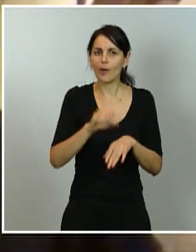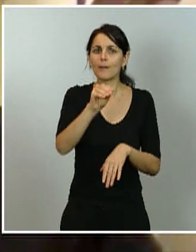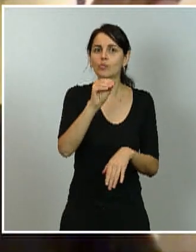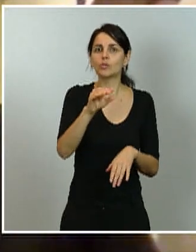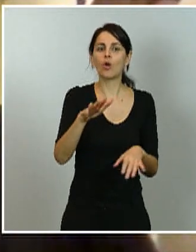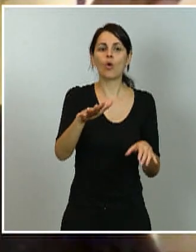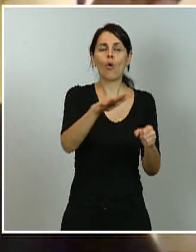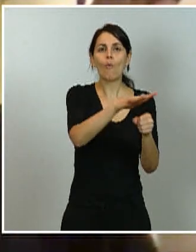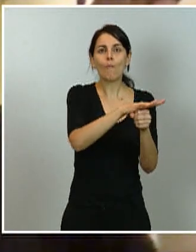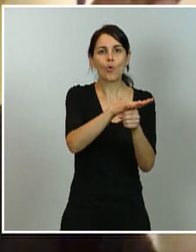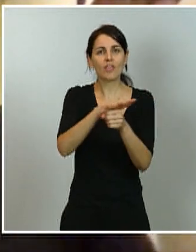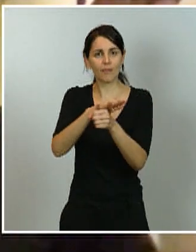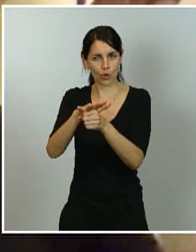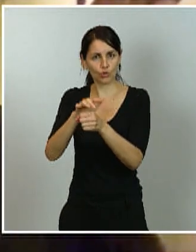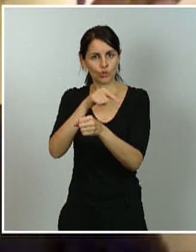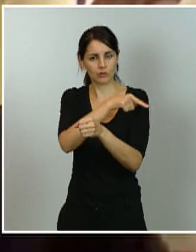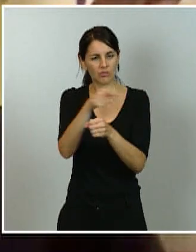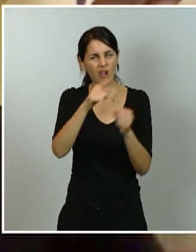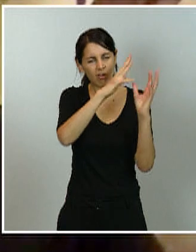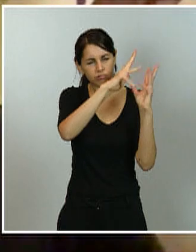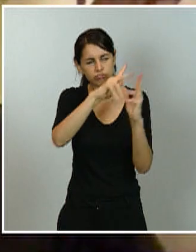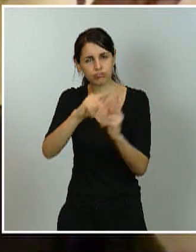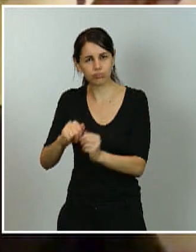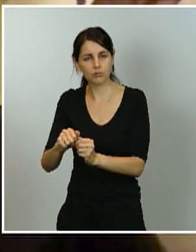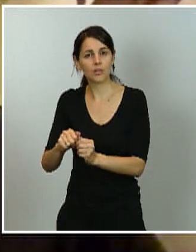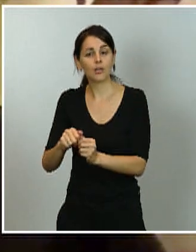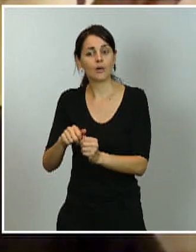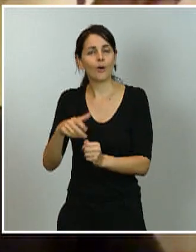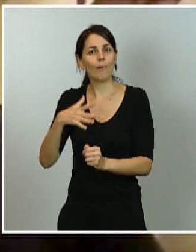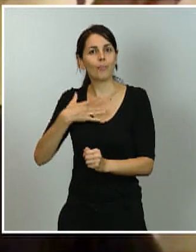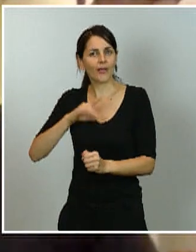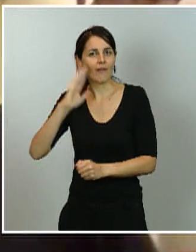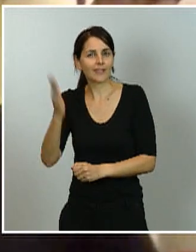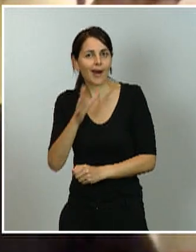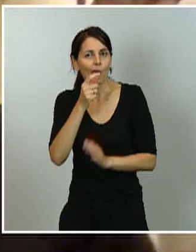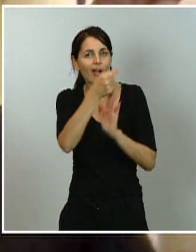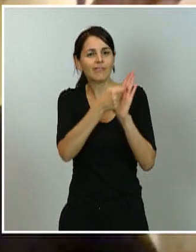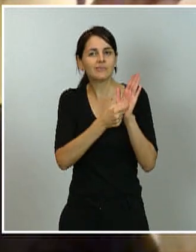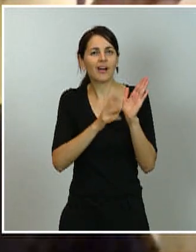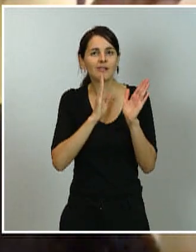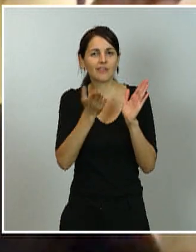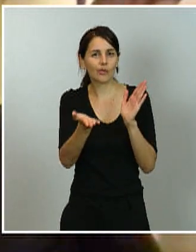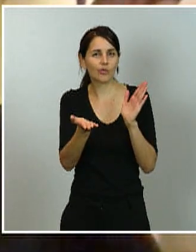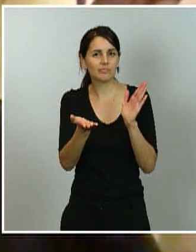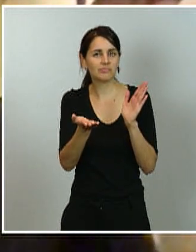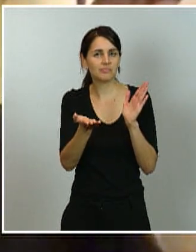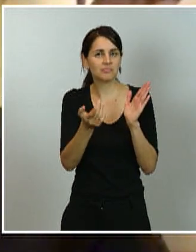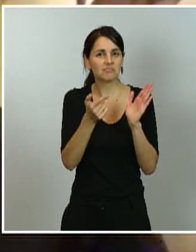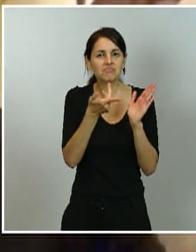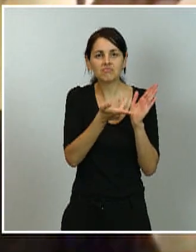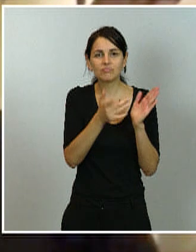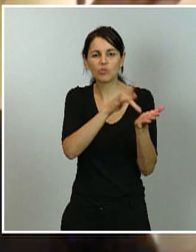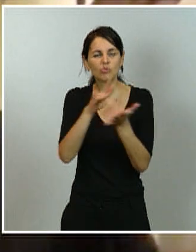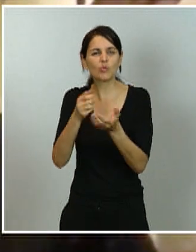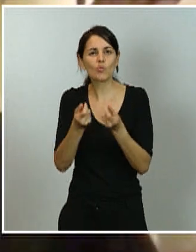podrían ver afectados ahora mismo con estos nuevos indicadores que ha marcado. El problema es que no todas las